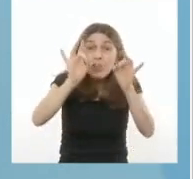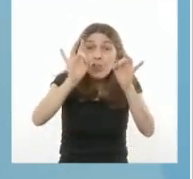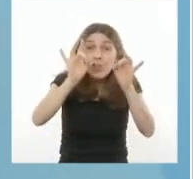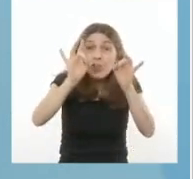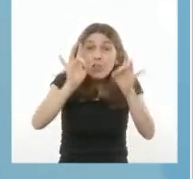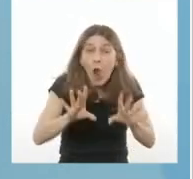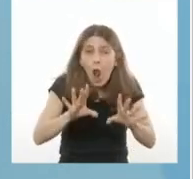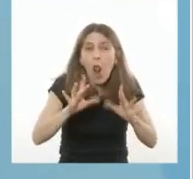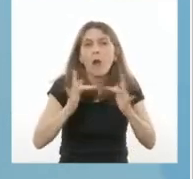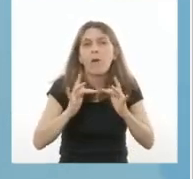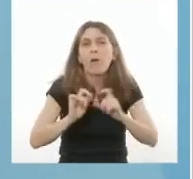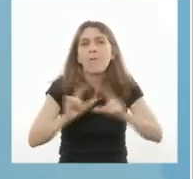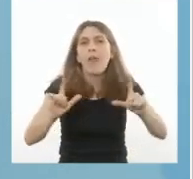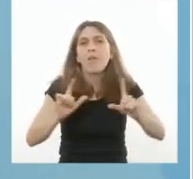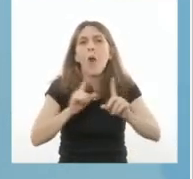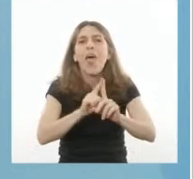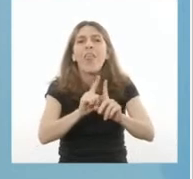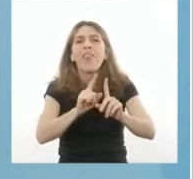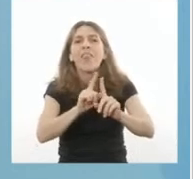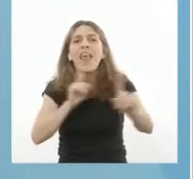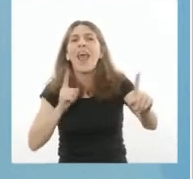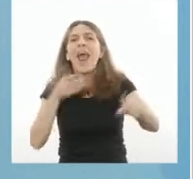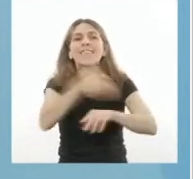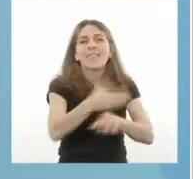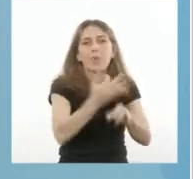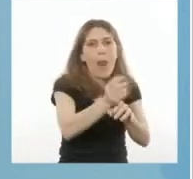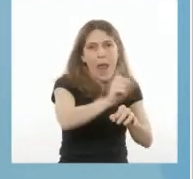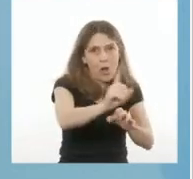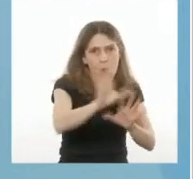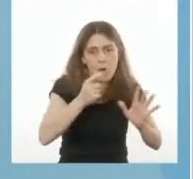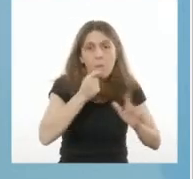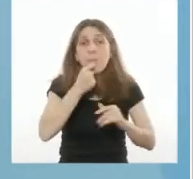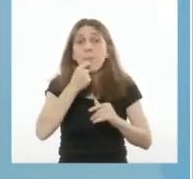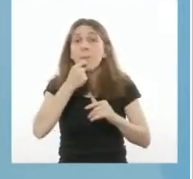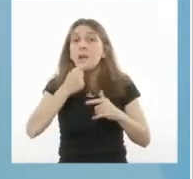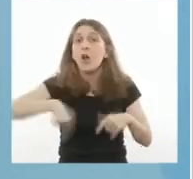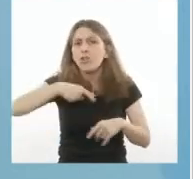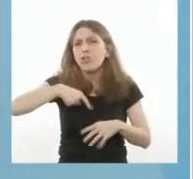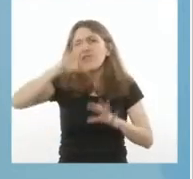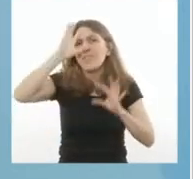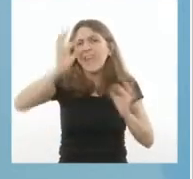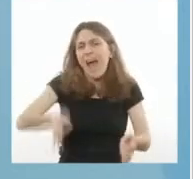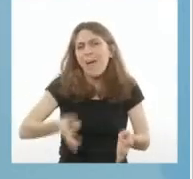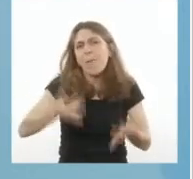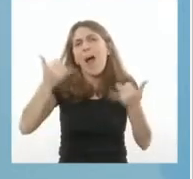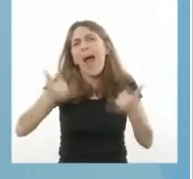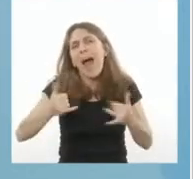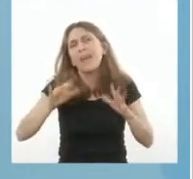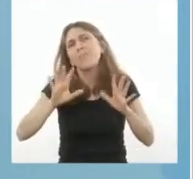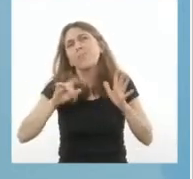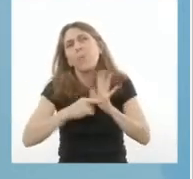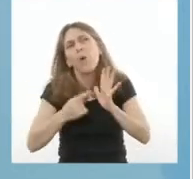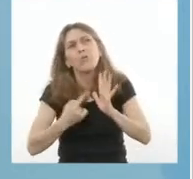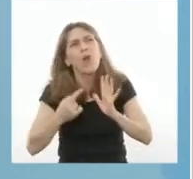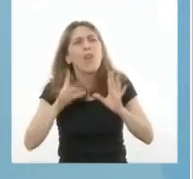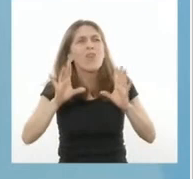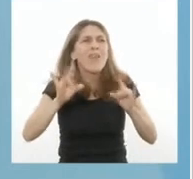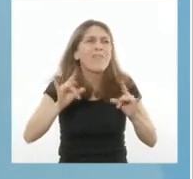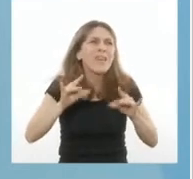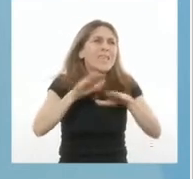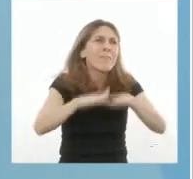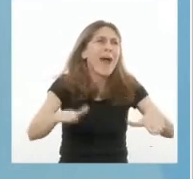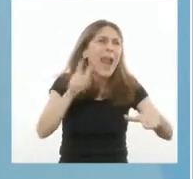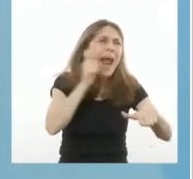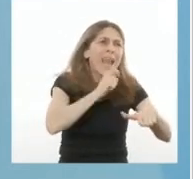distancia. Quiero decirles que sabemos las dificultades que esto plantea a los niños, niñas,